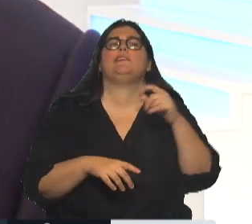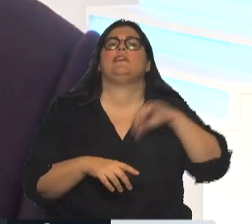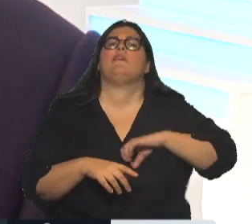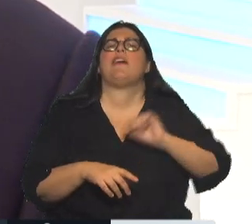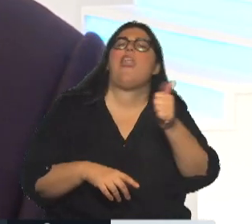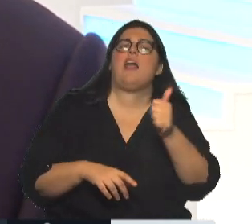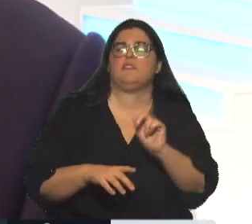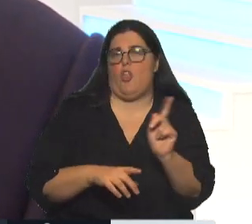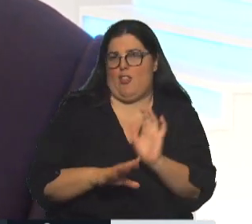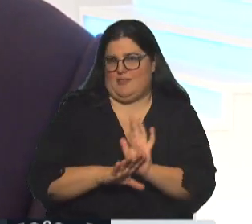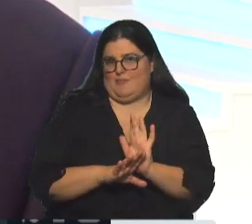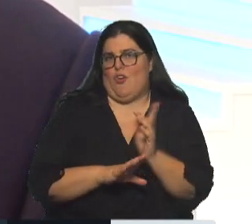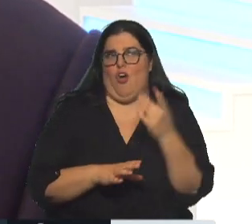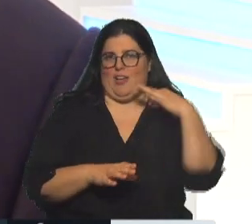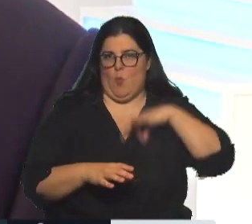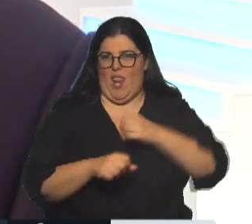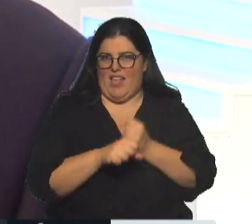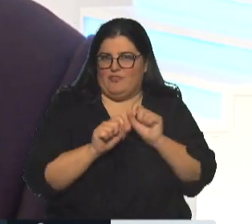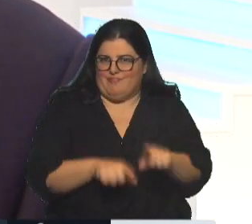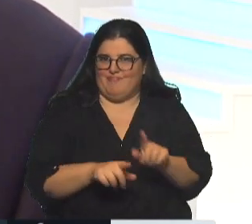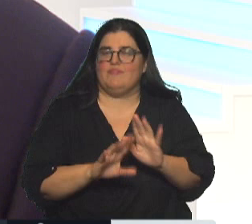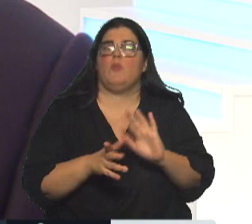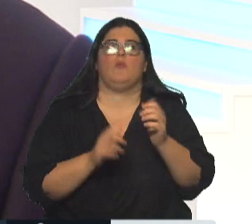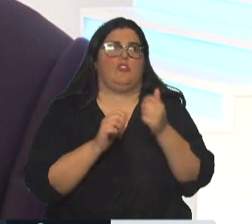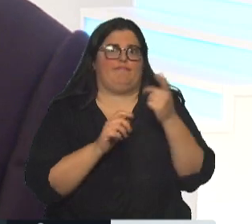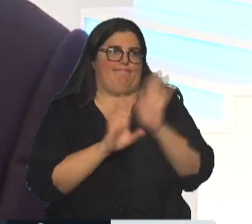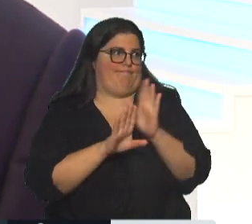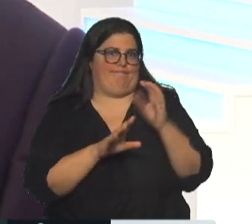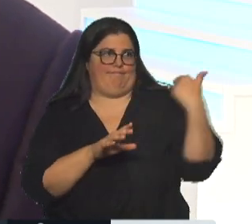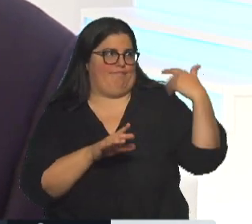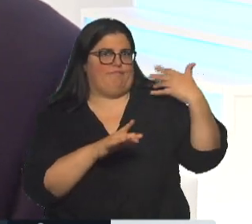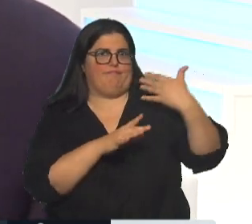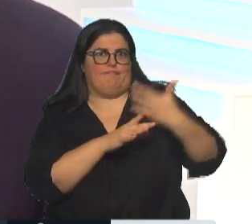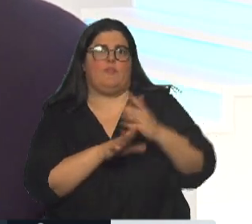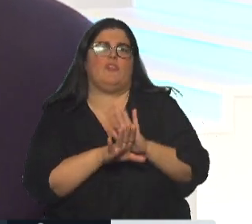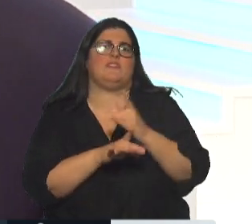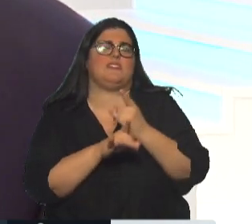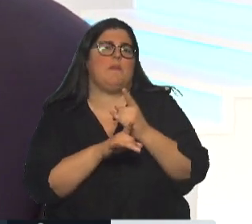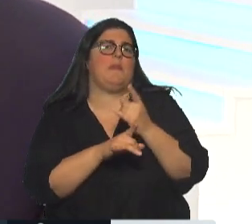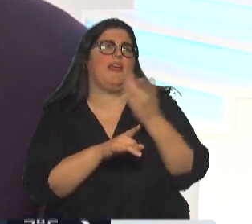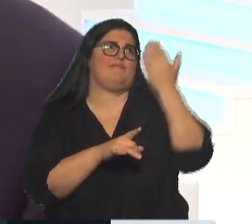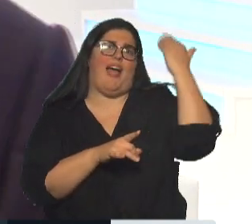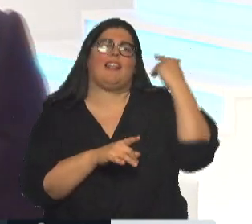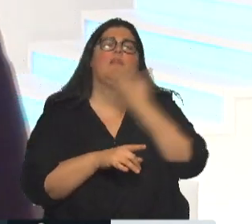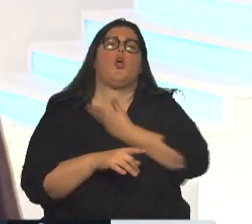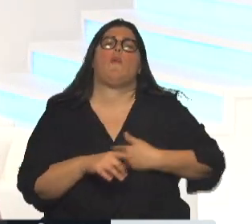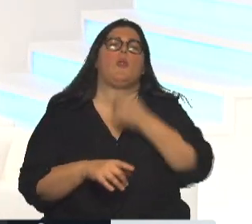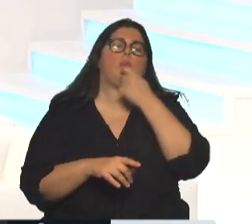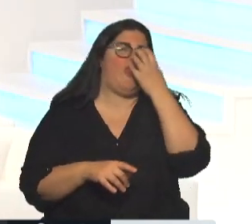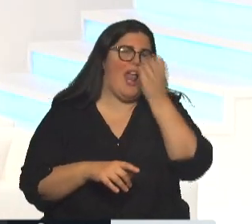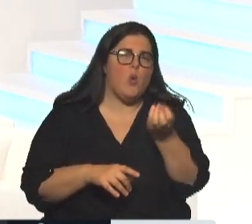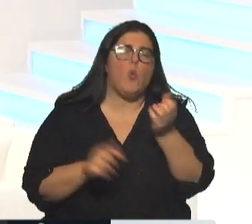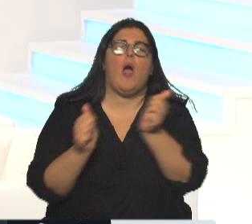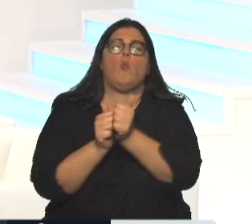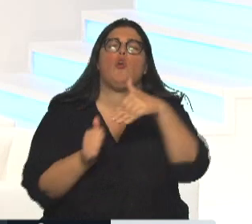y que a lo largo de la historia lo que terminó pasando es que gobiernos como en su momento el de De la Rúa con Machinea